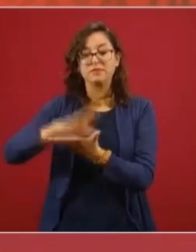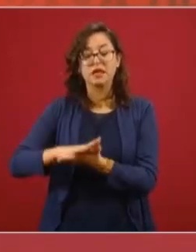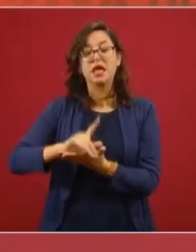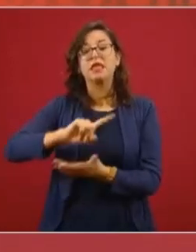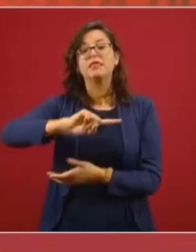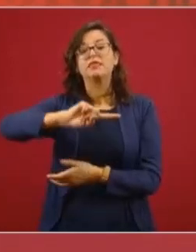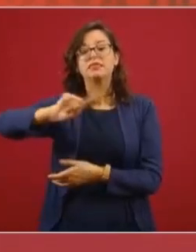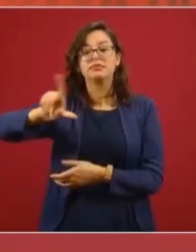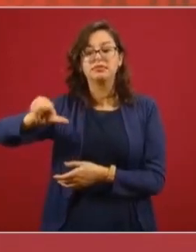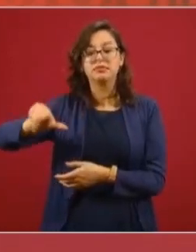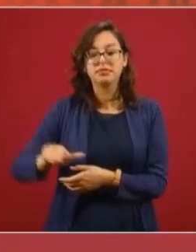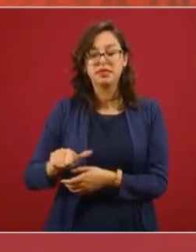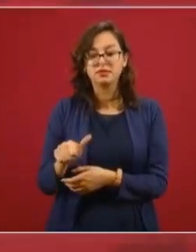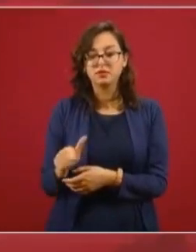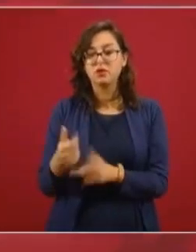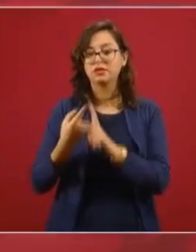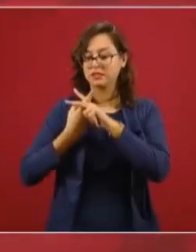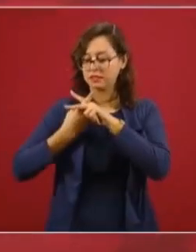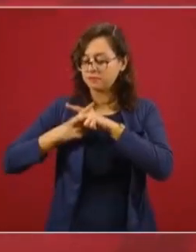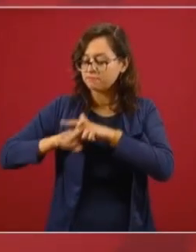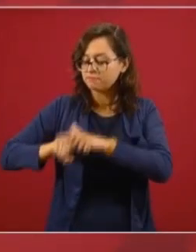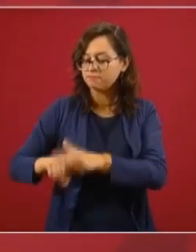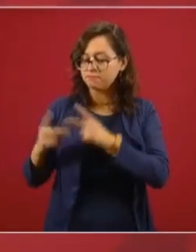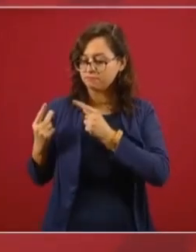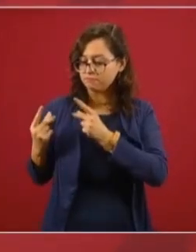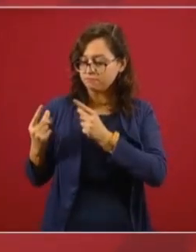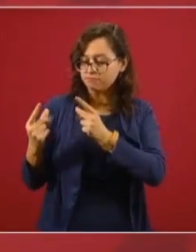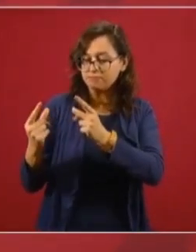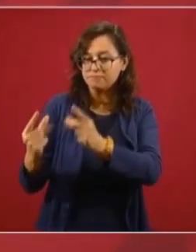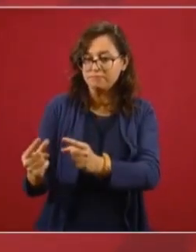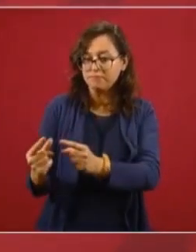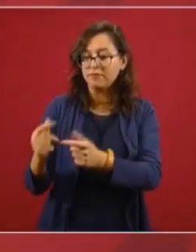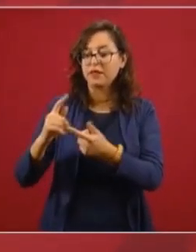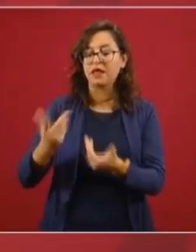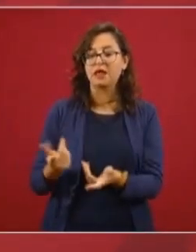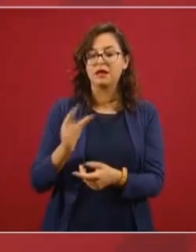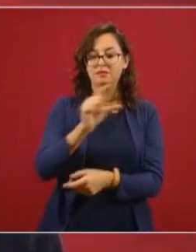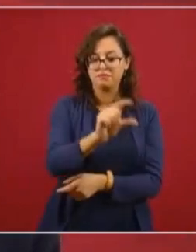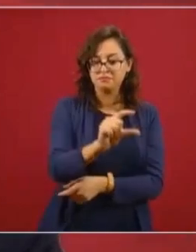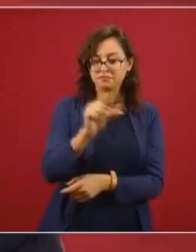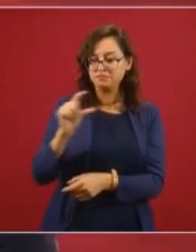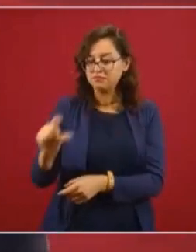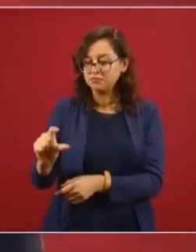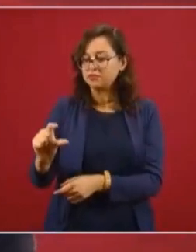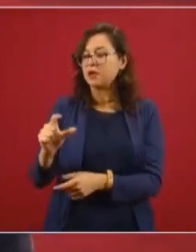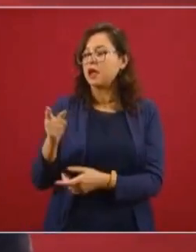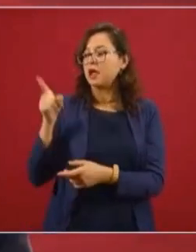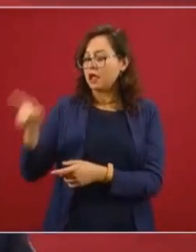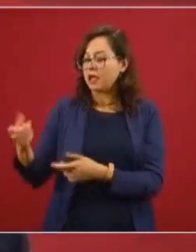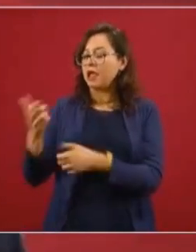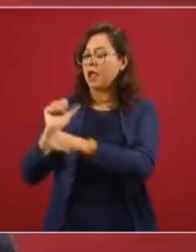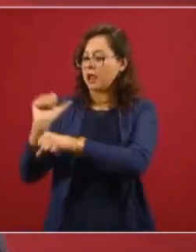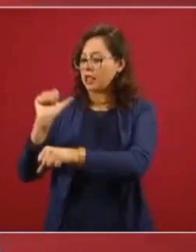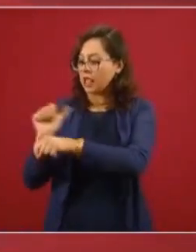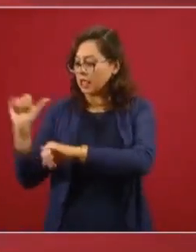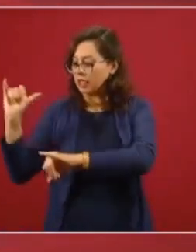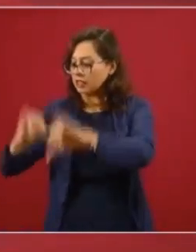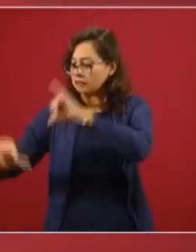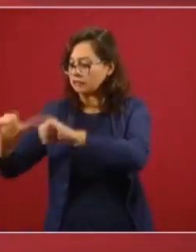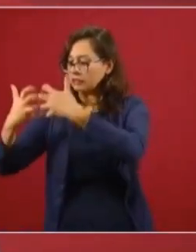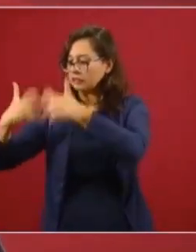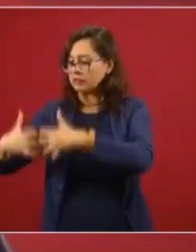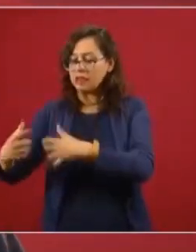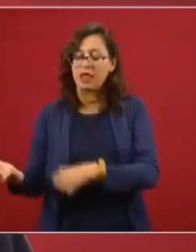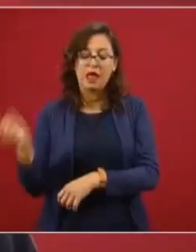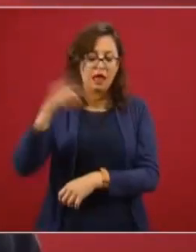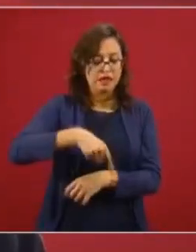trimestre, empezamos un proceso de transferencia de tecnología con ambas plantas, el Grupo Insud en Argentina y Laboratorios